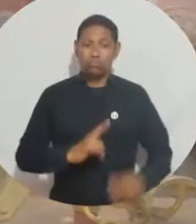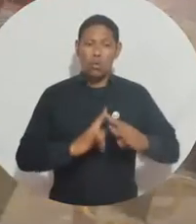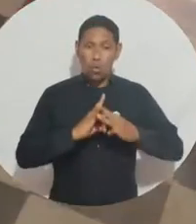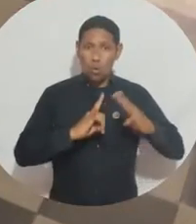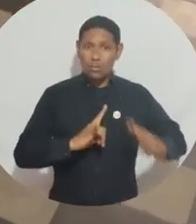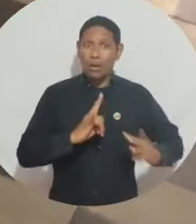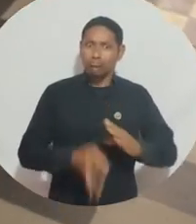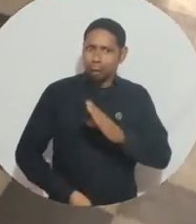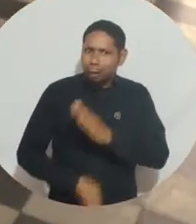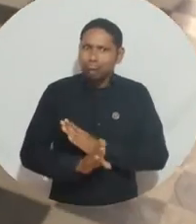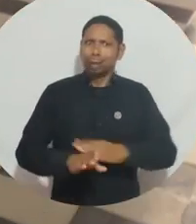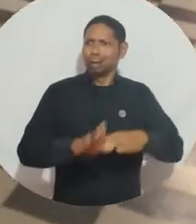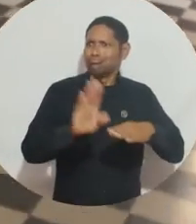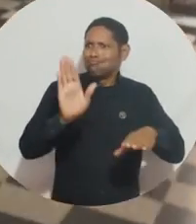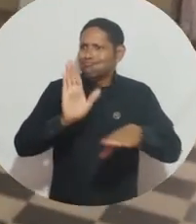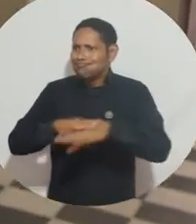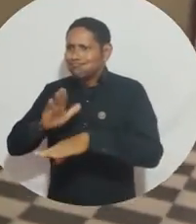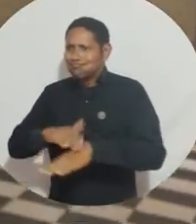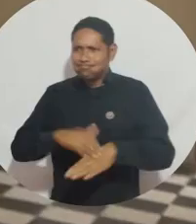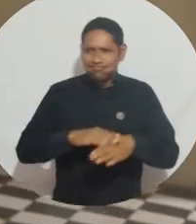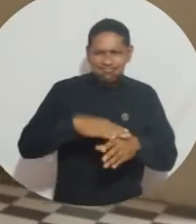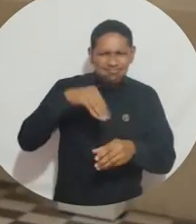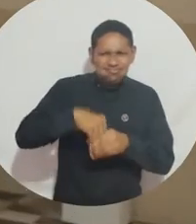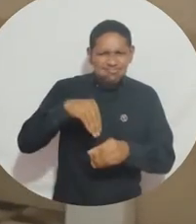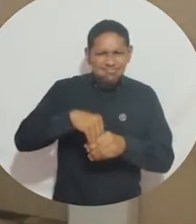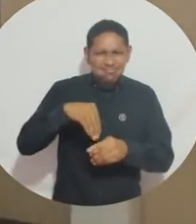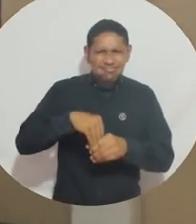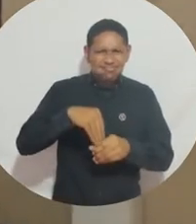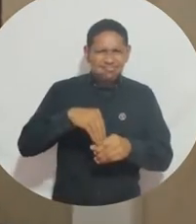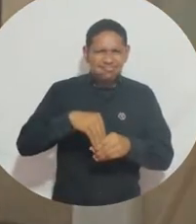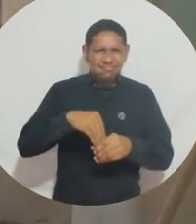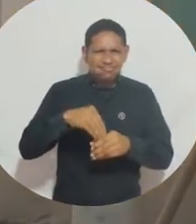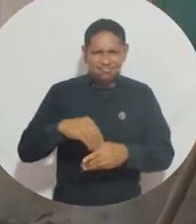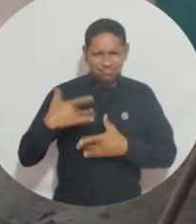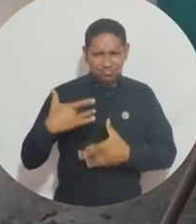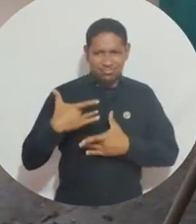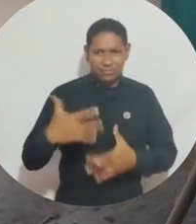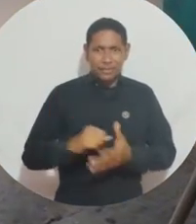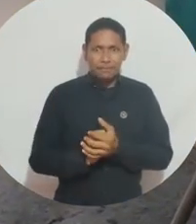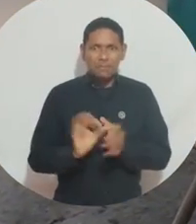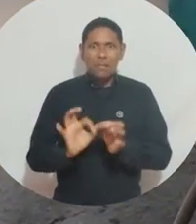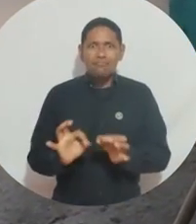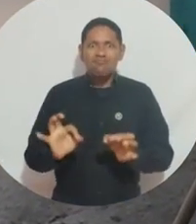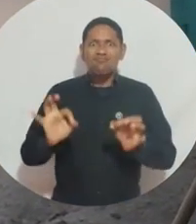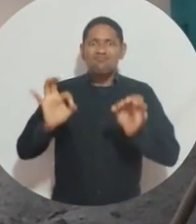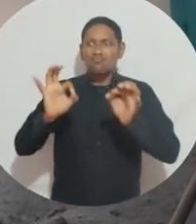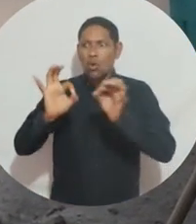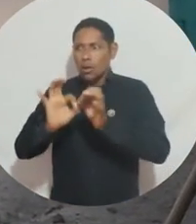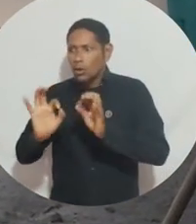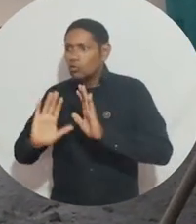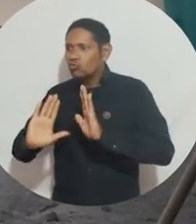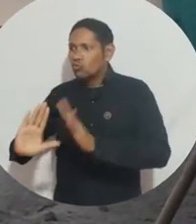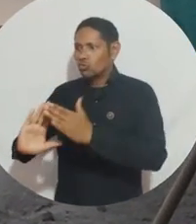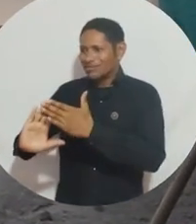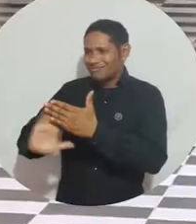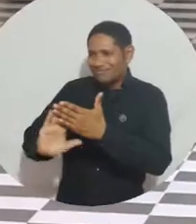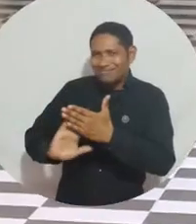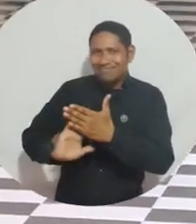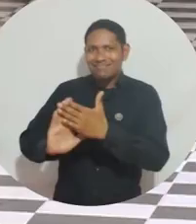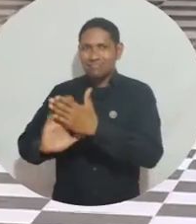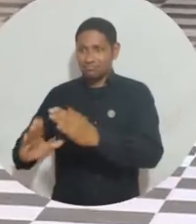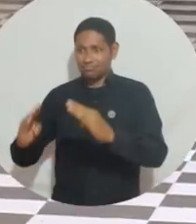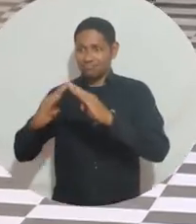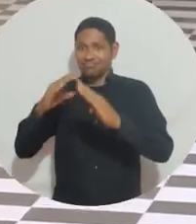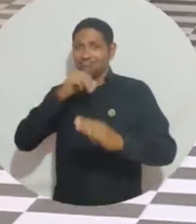Desde Unimagdalena se siguen recaudando fondos hasta llegar a la meta trazada por el rector Pablo Vera Salazar en pro del mejoramiento de la